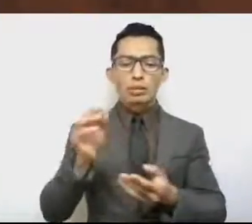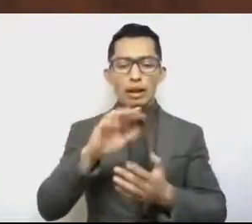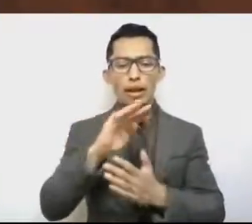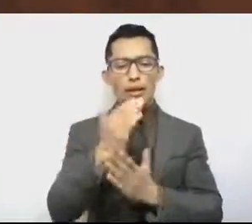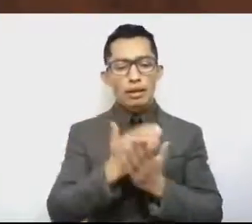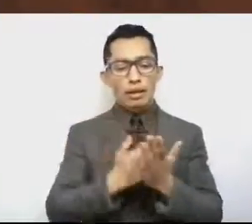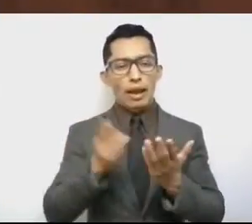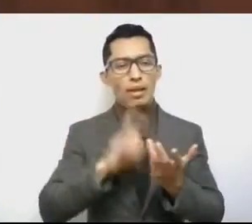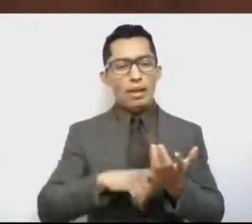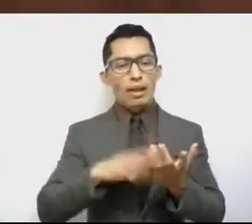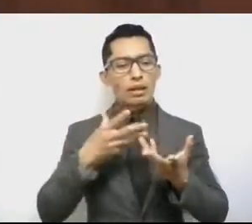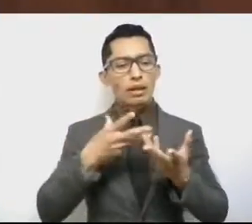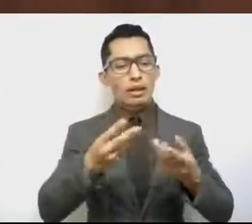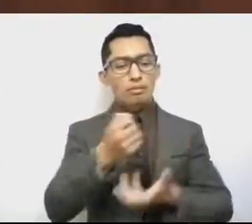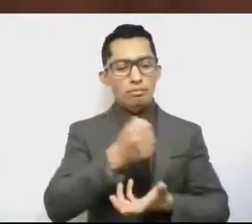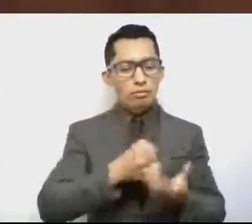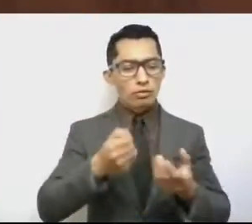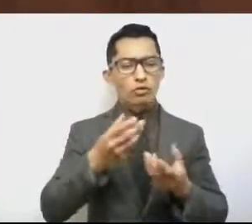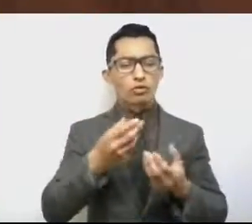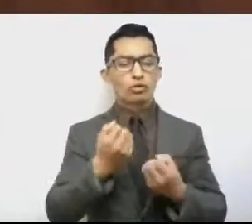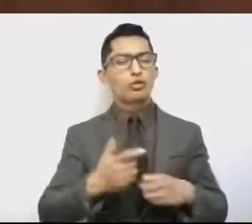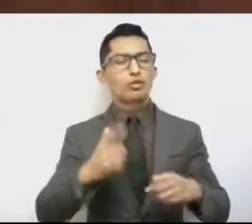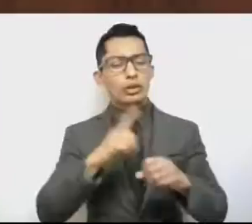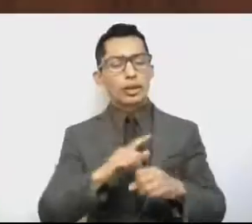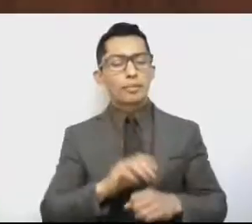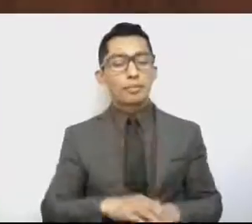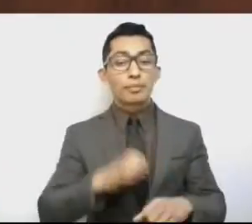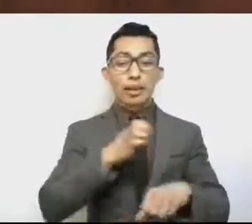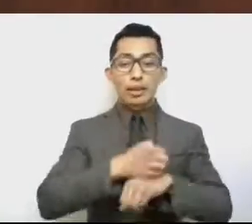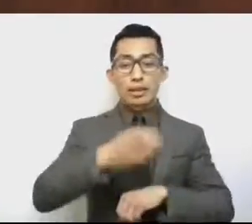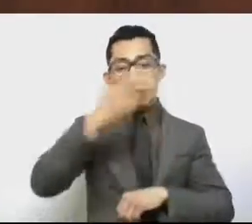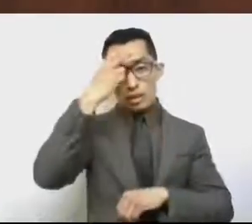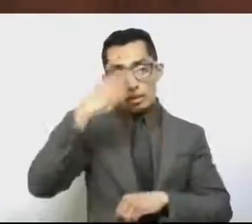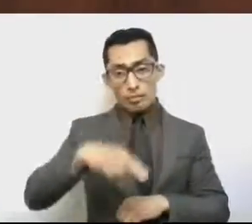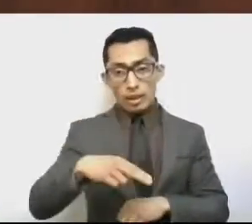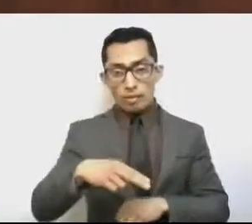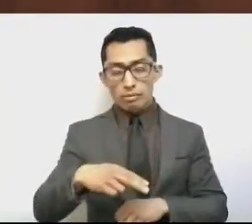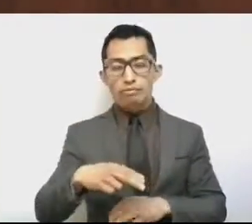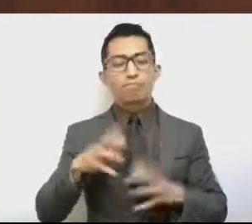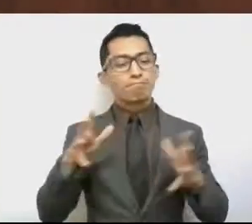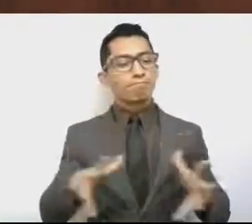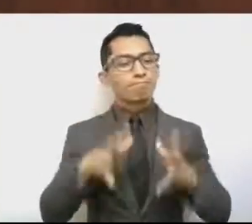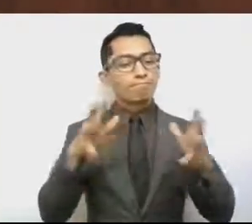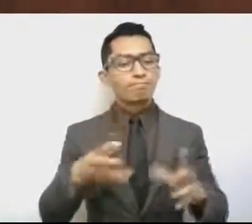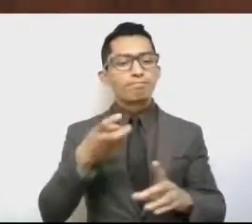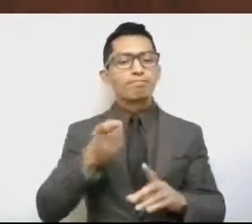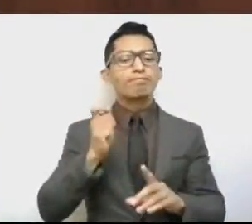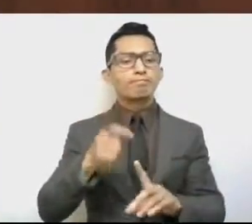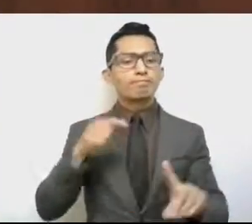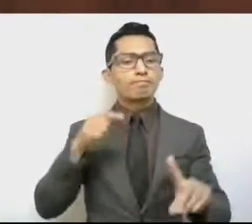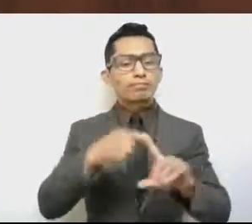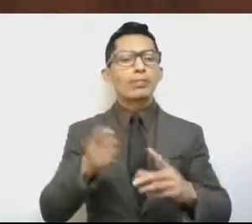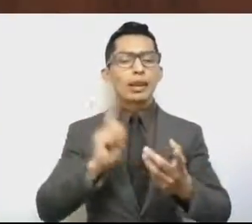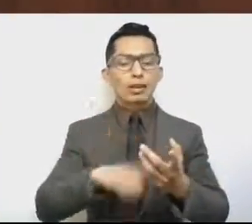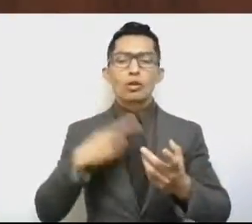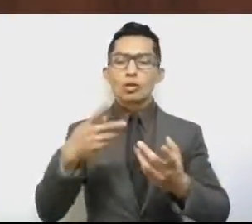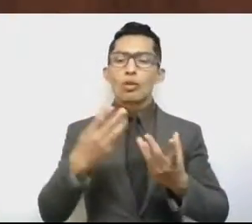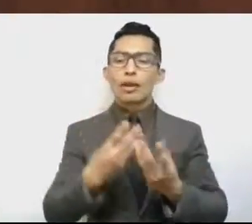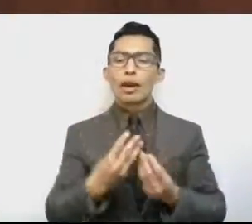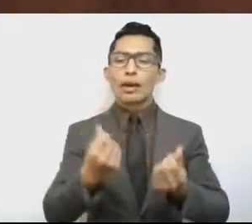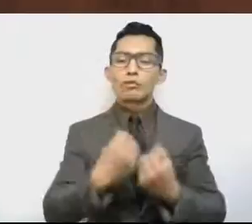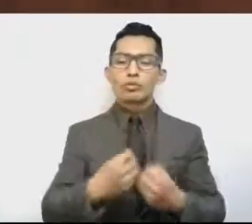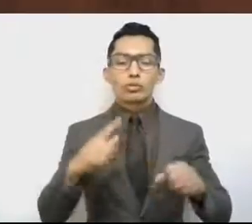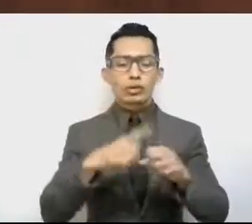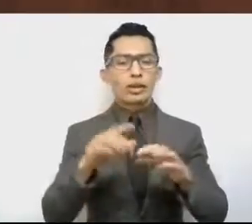inversión social. El Estado de México ha impulsado en este sentido un gasto social importante